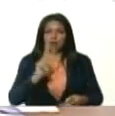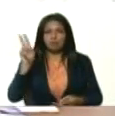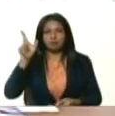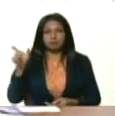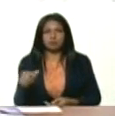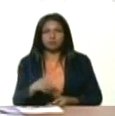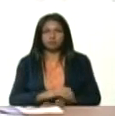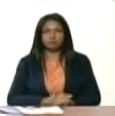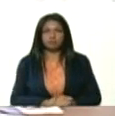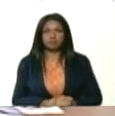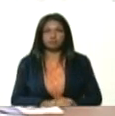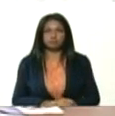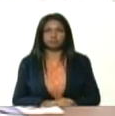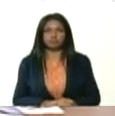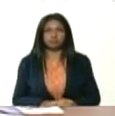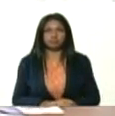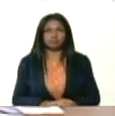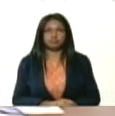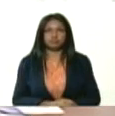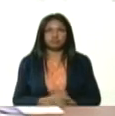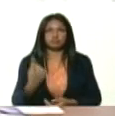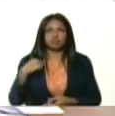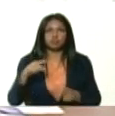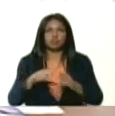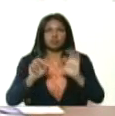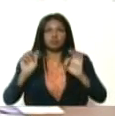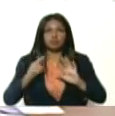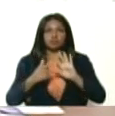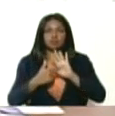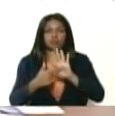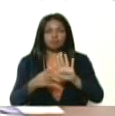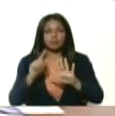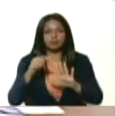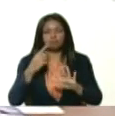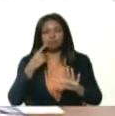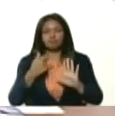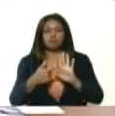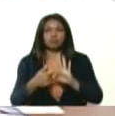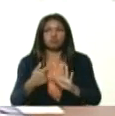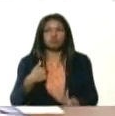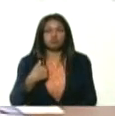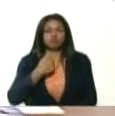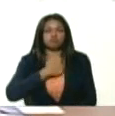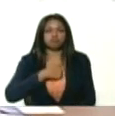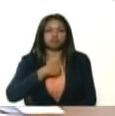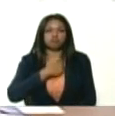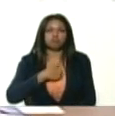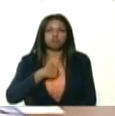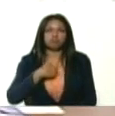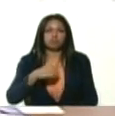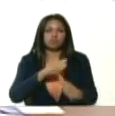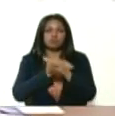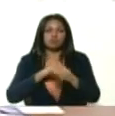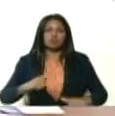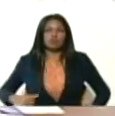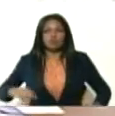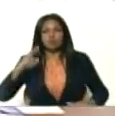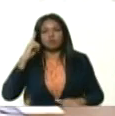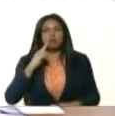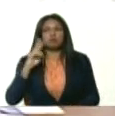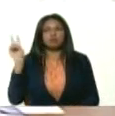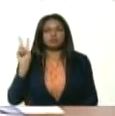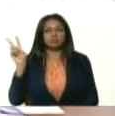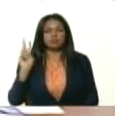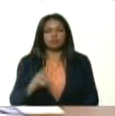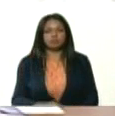migrantes. Tengo también que transmitir mis condolencias al ejército bolivariano de Venezuela.